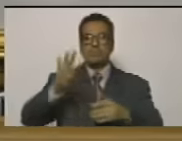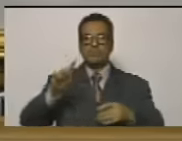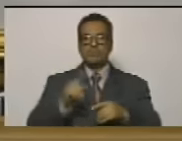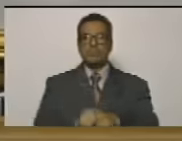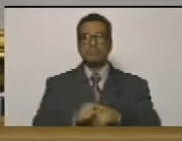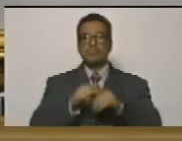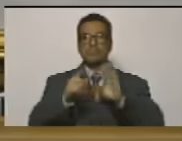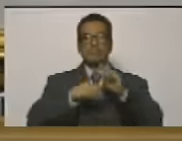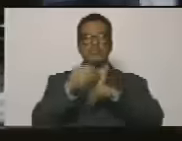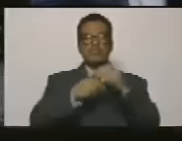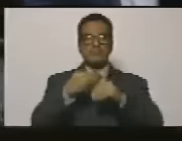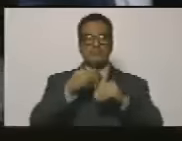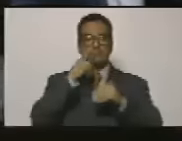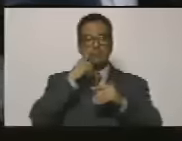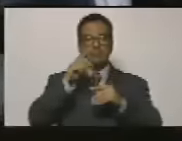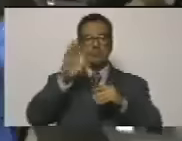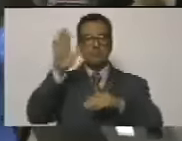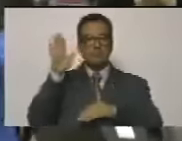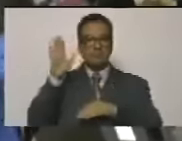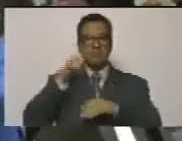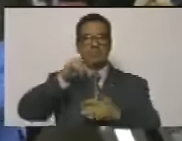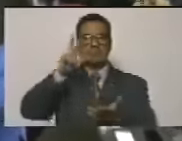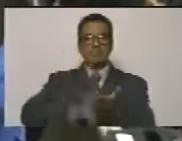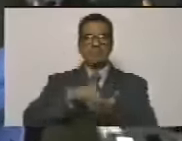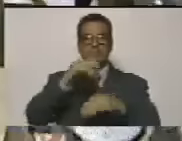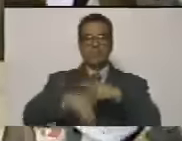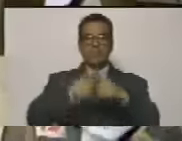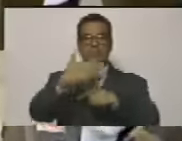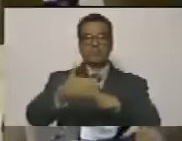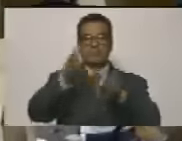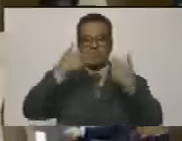se manifestara con la sal de costumbre, queda aprobada. Siguiente.